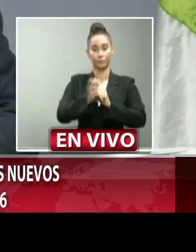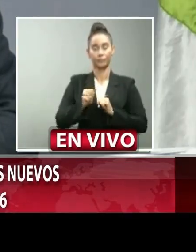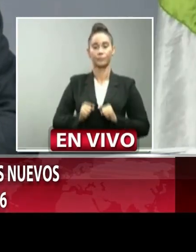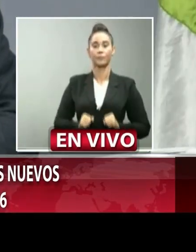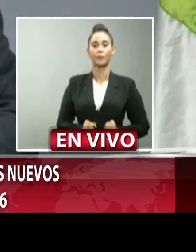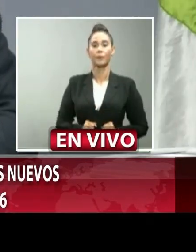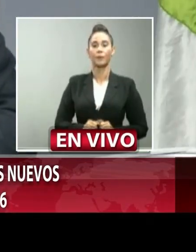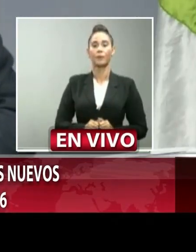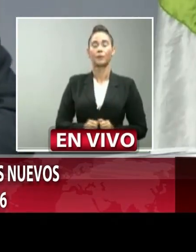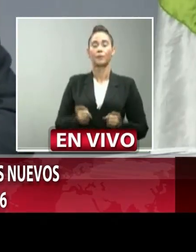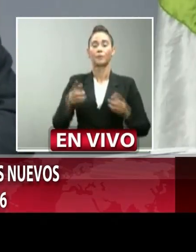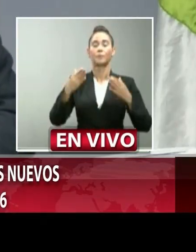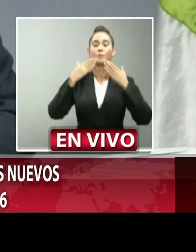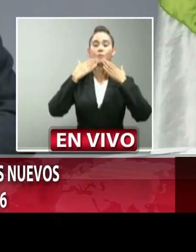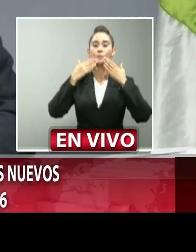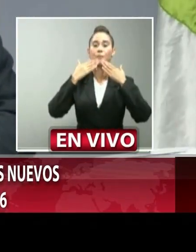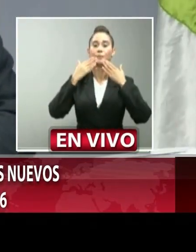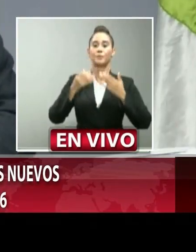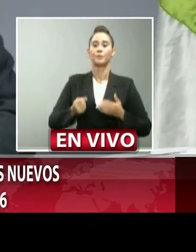muchísimas gracias